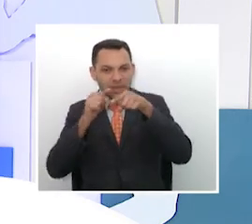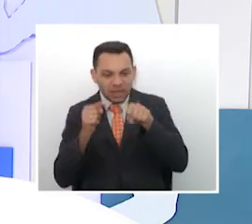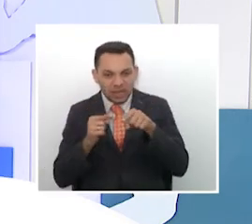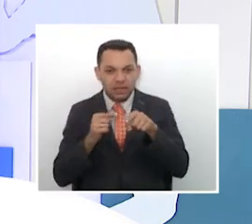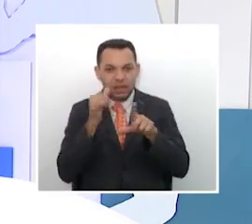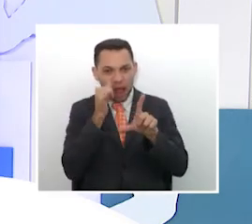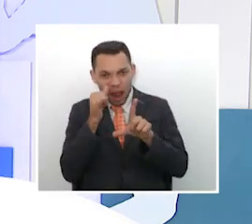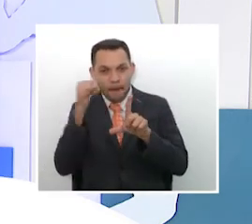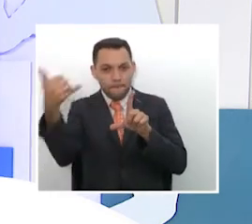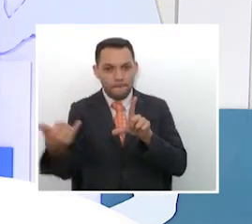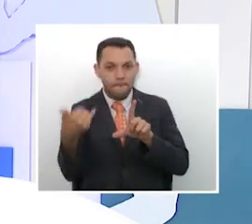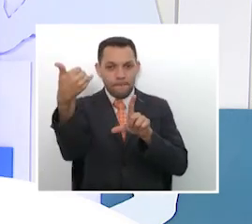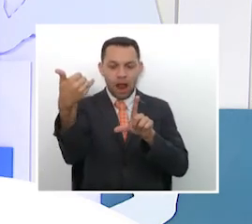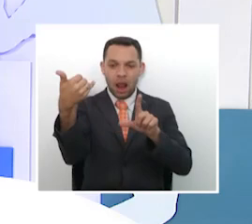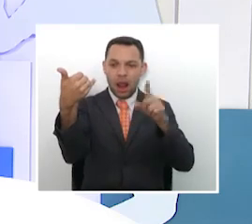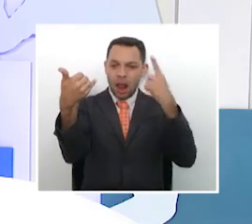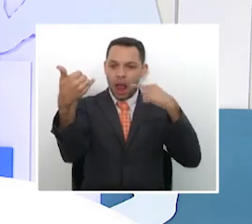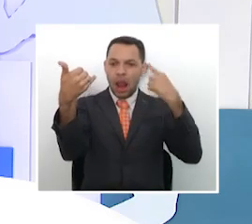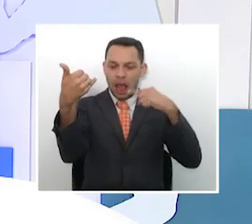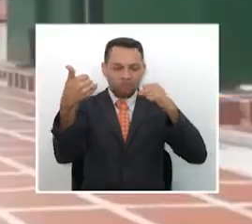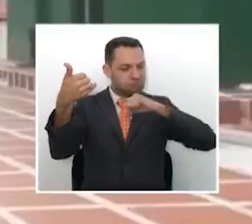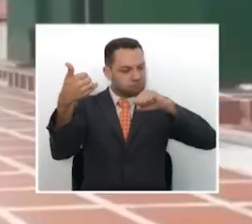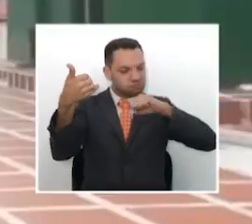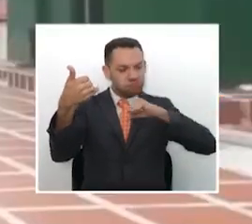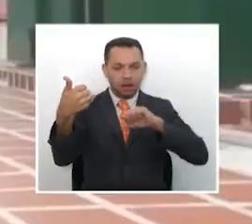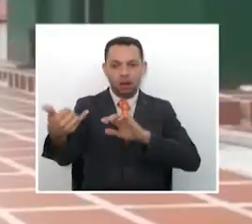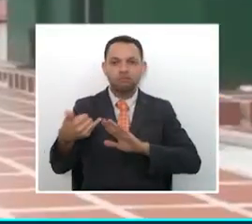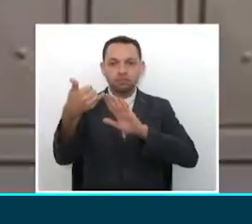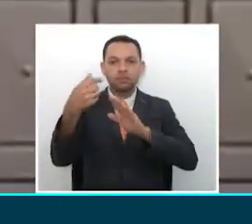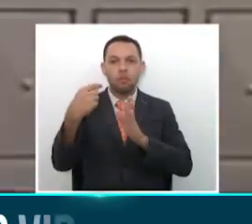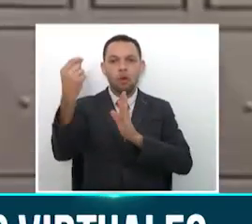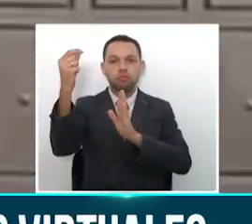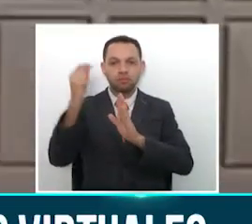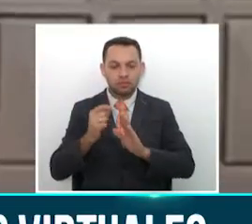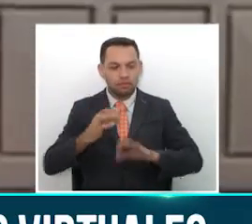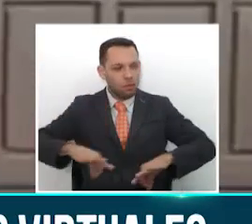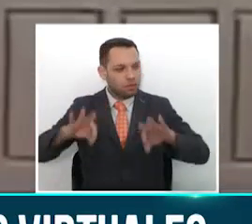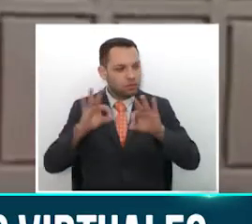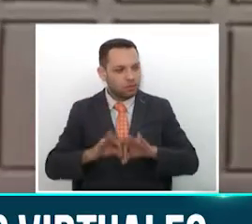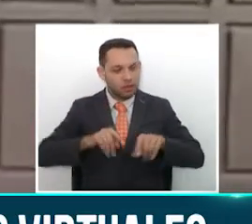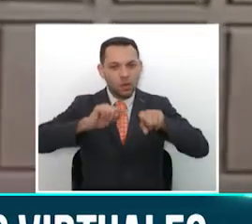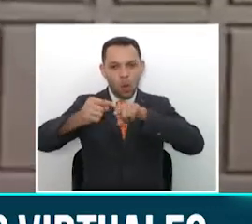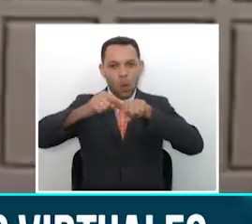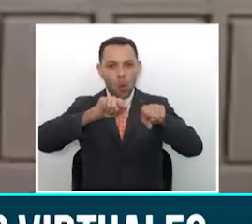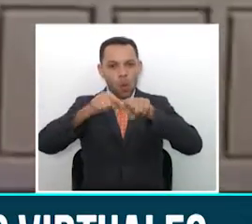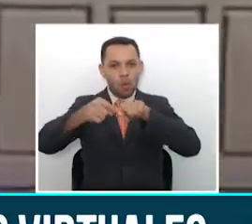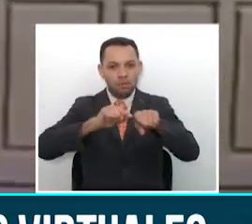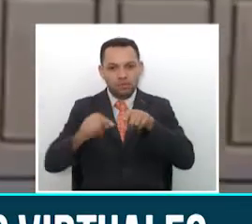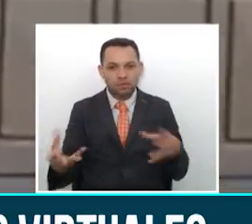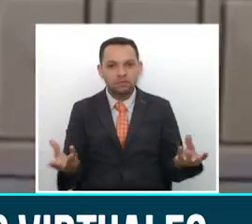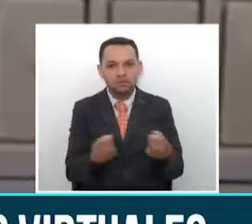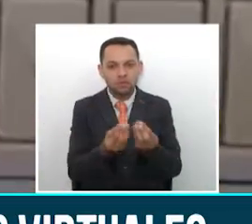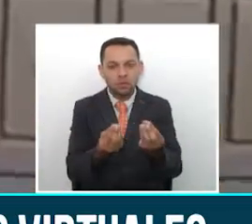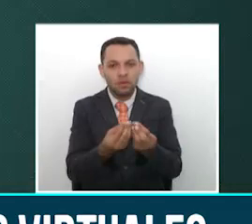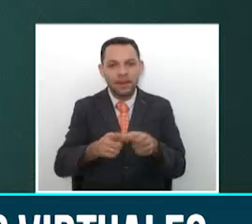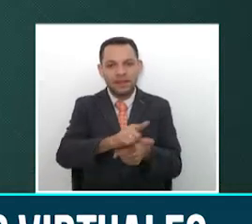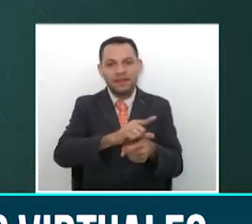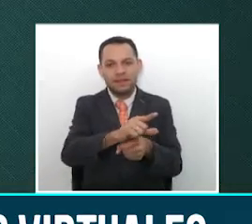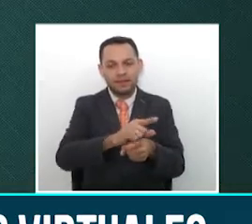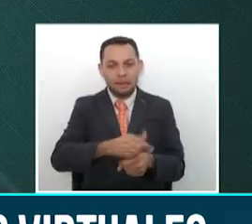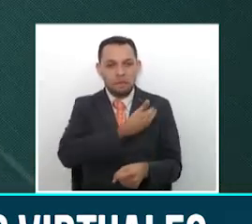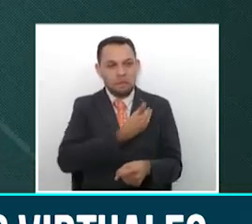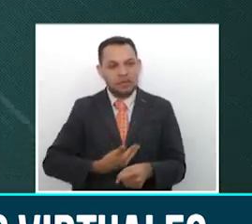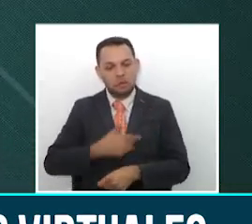calificados en las plataformas. Para mantener la competitividad entre los miembros de la Liga de Hapkido, su presidente